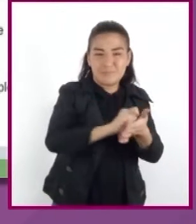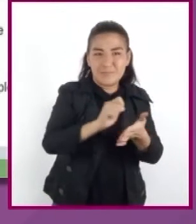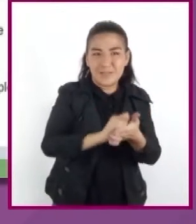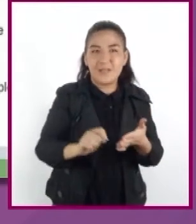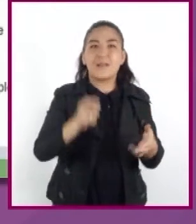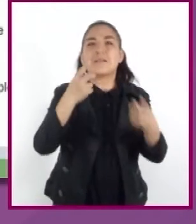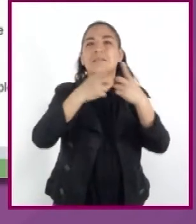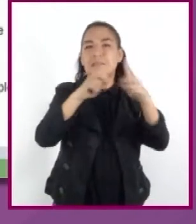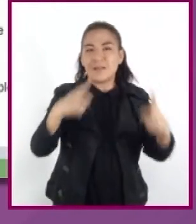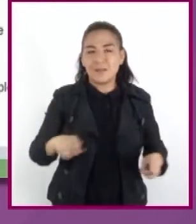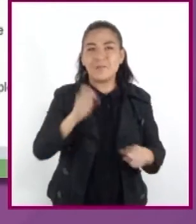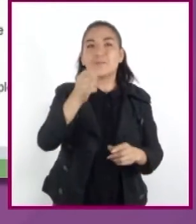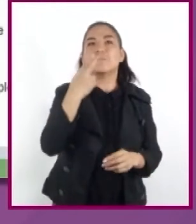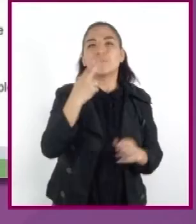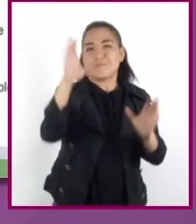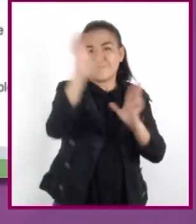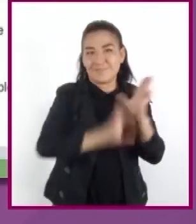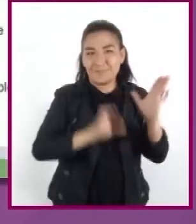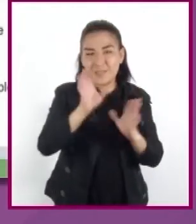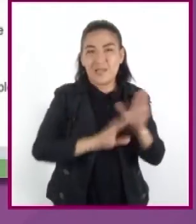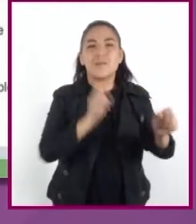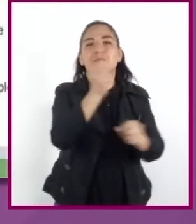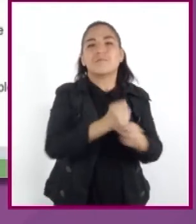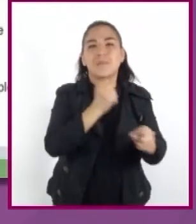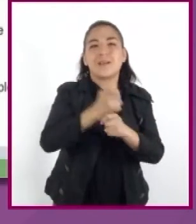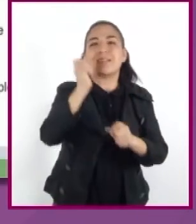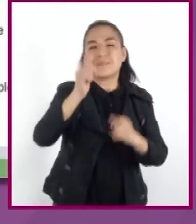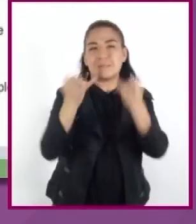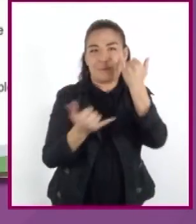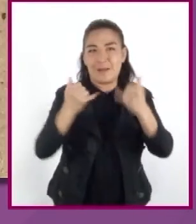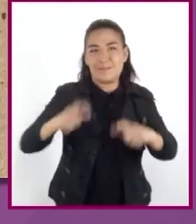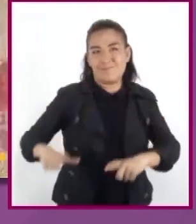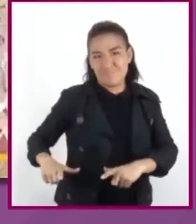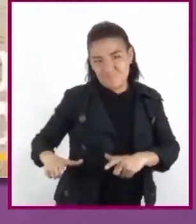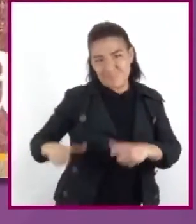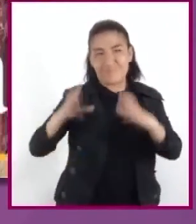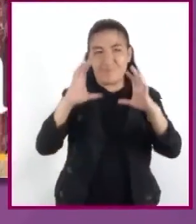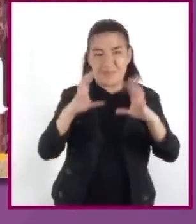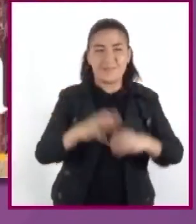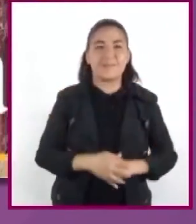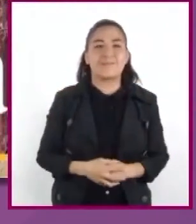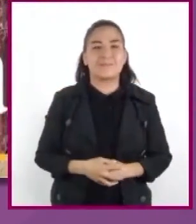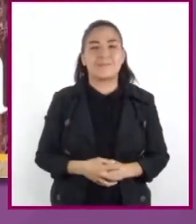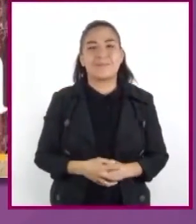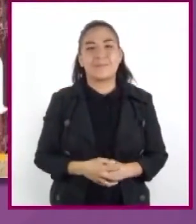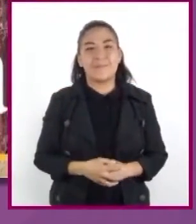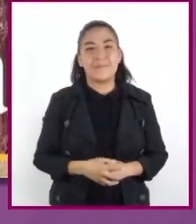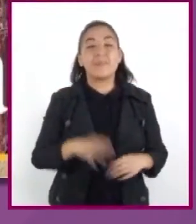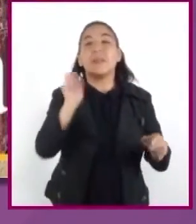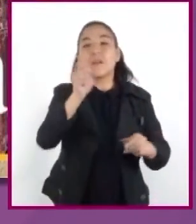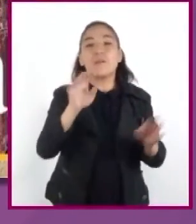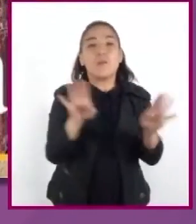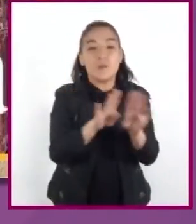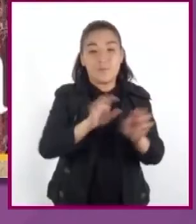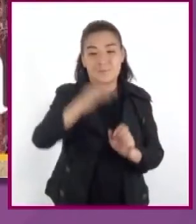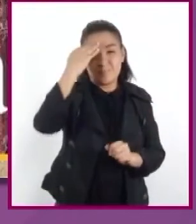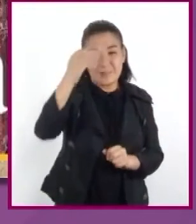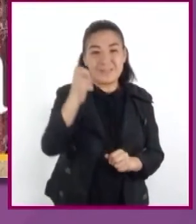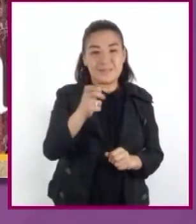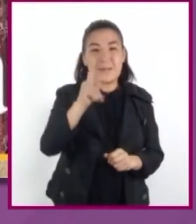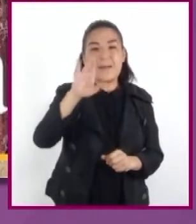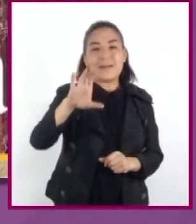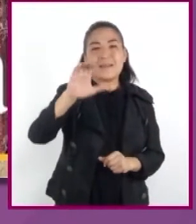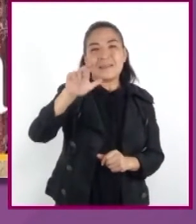el uso de calendarios y la práctica del juego de pelota. El periodo clásico, que abarcó